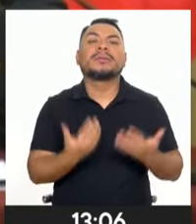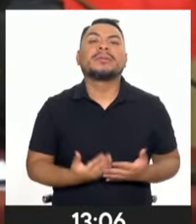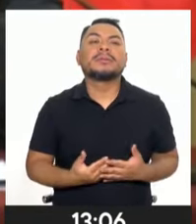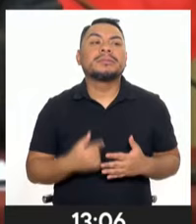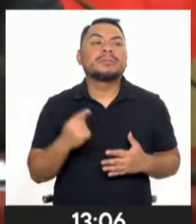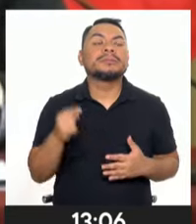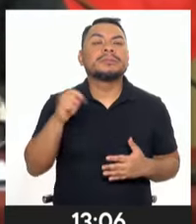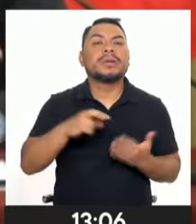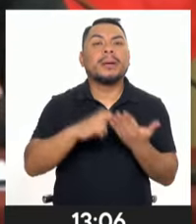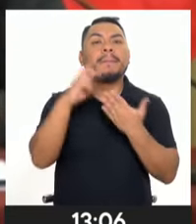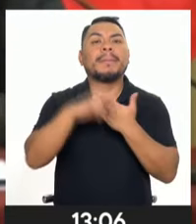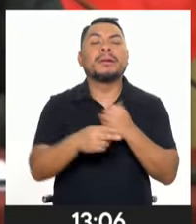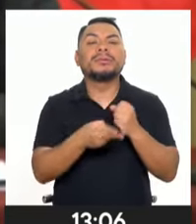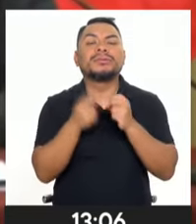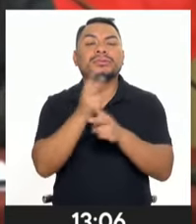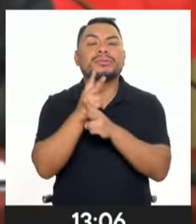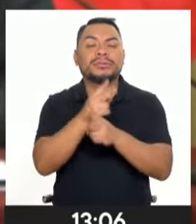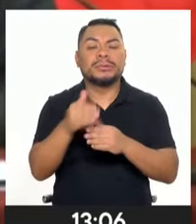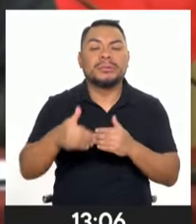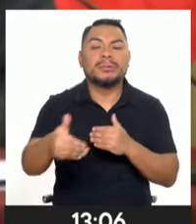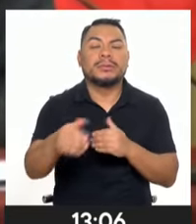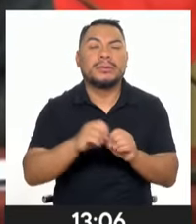planes de seguridad para estos próximos días.